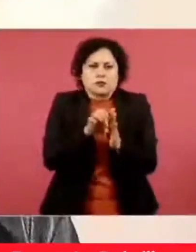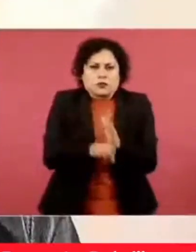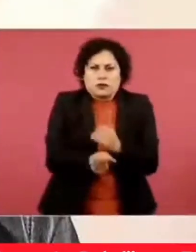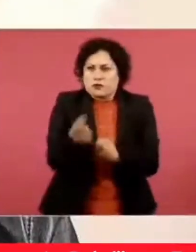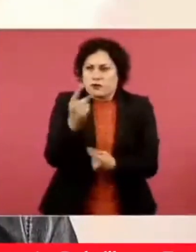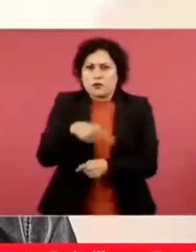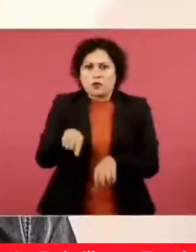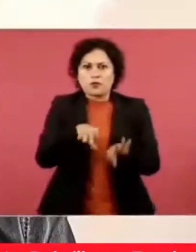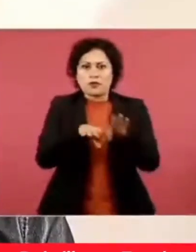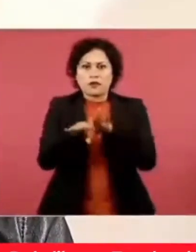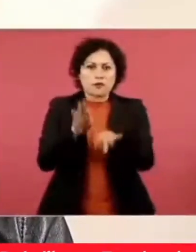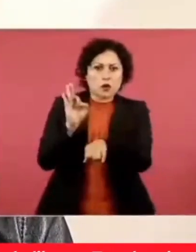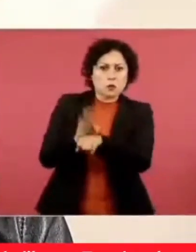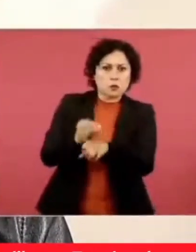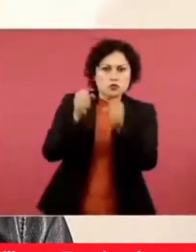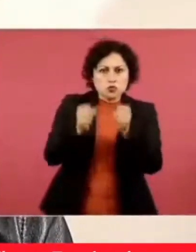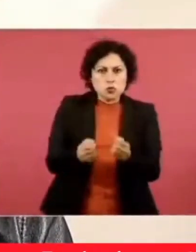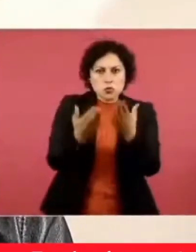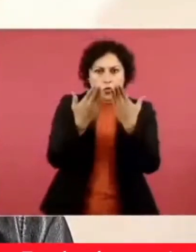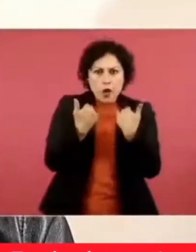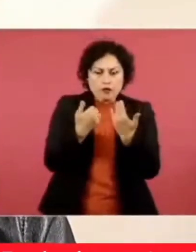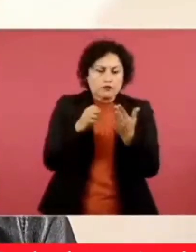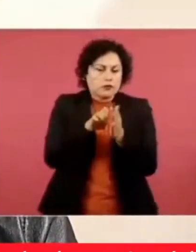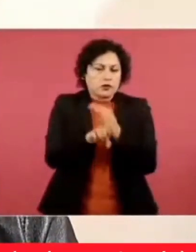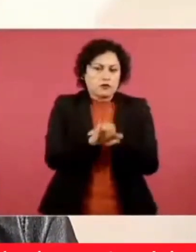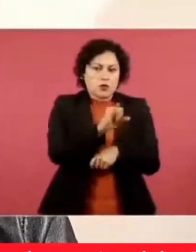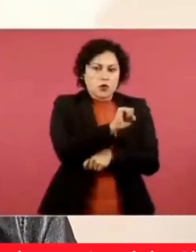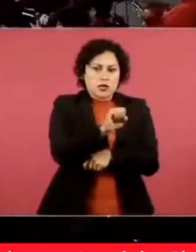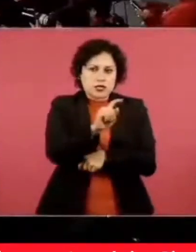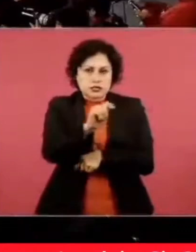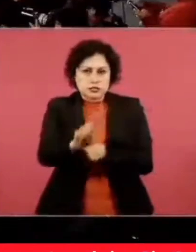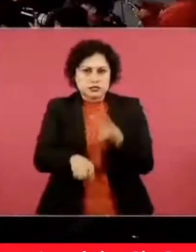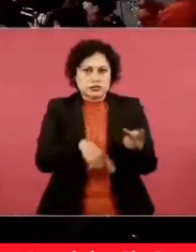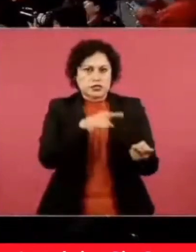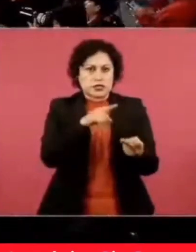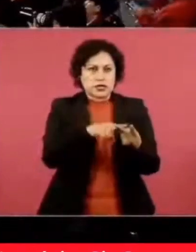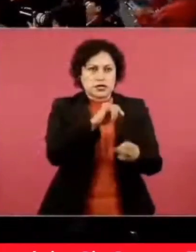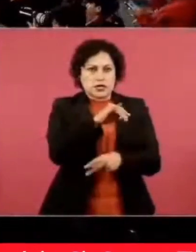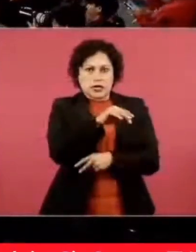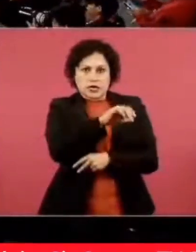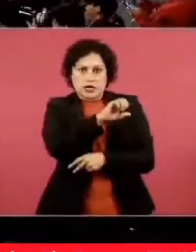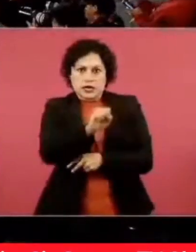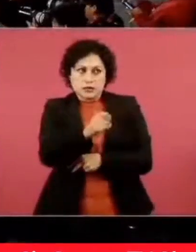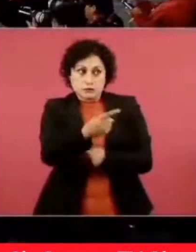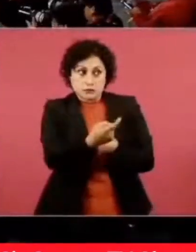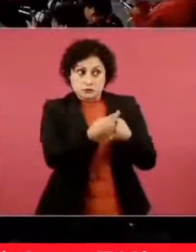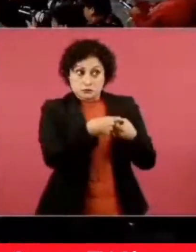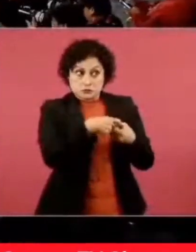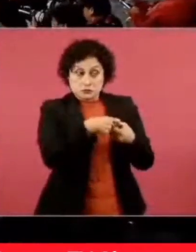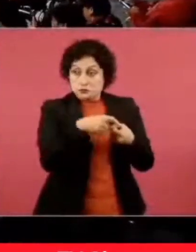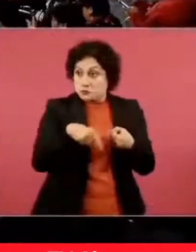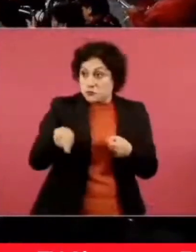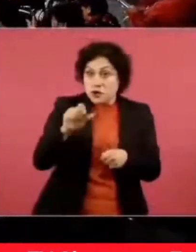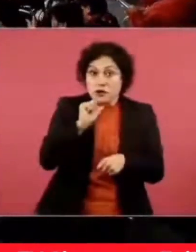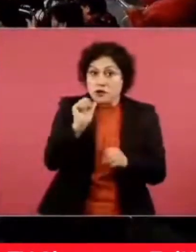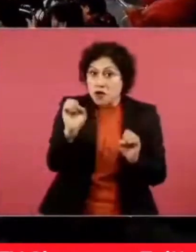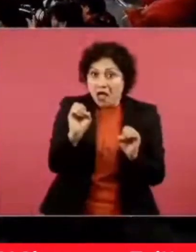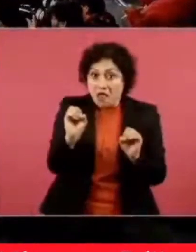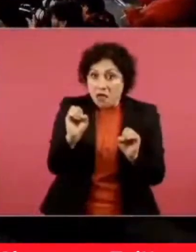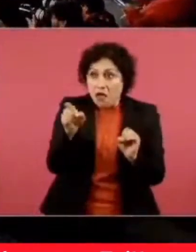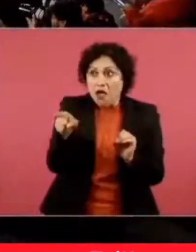ni del Issste ni del Segur, la gente más necesitada, más pobre, que también